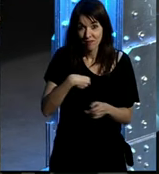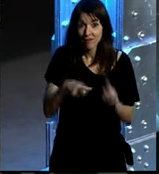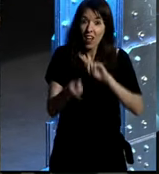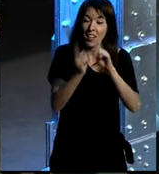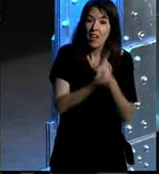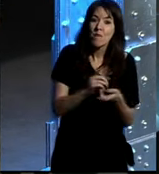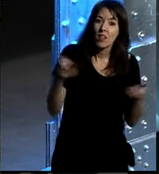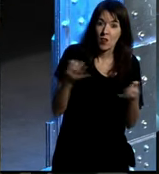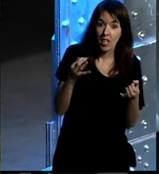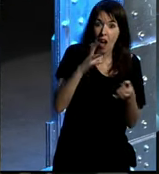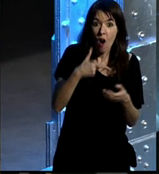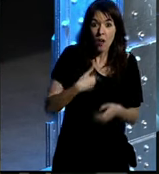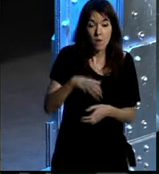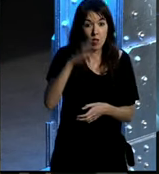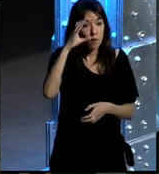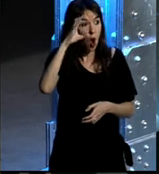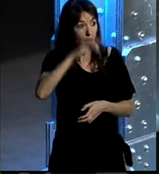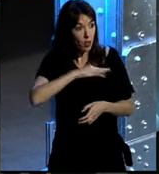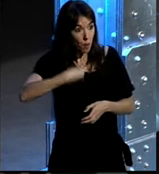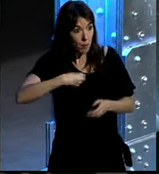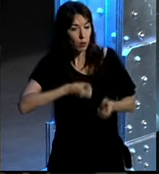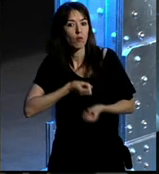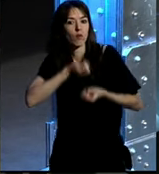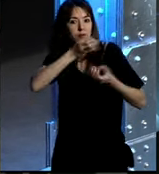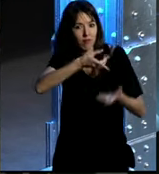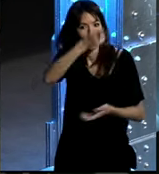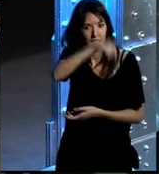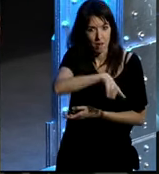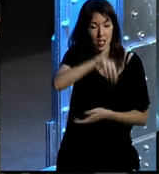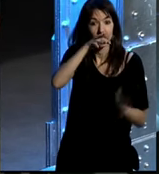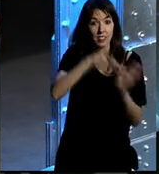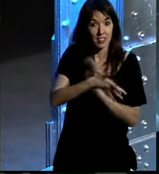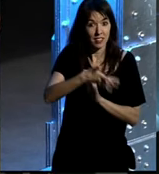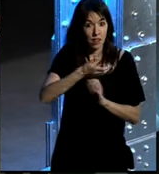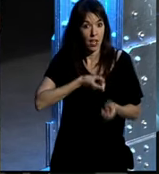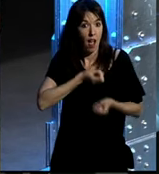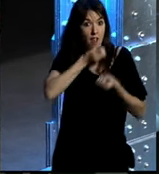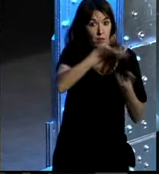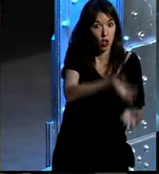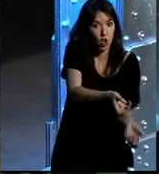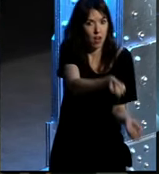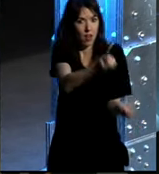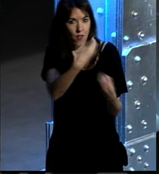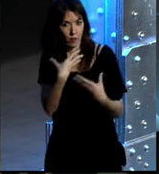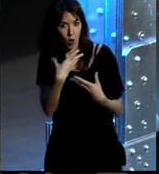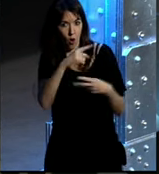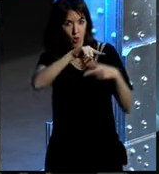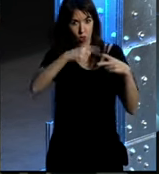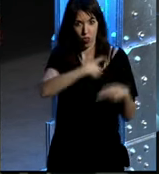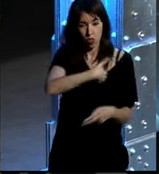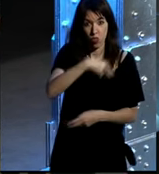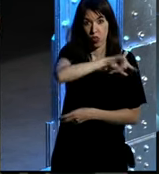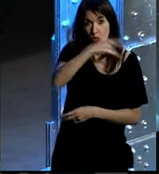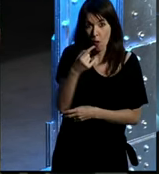ahora el receptor es emisor también es decir hemos pasado al emisor receptor ya no existe el emisor y el